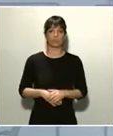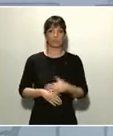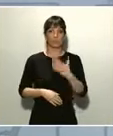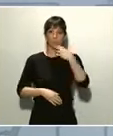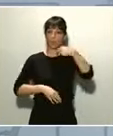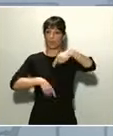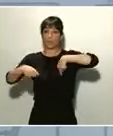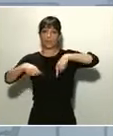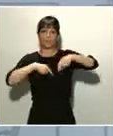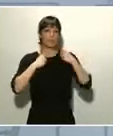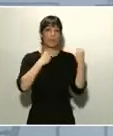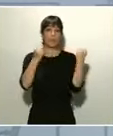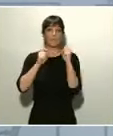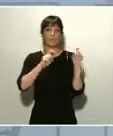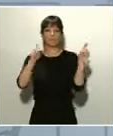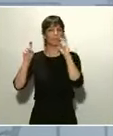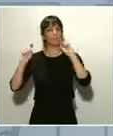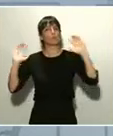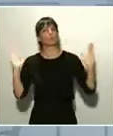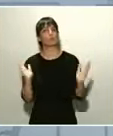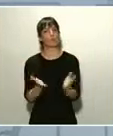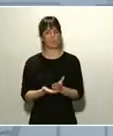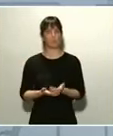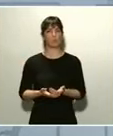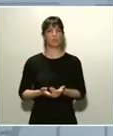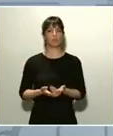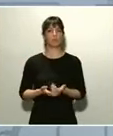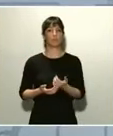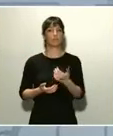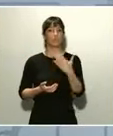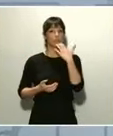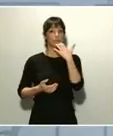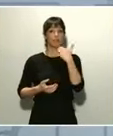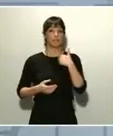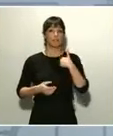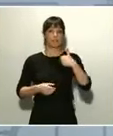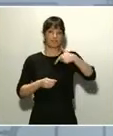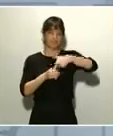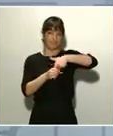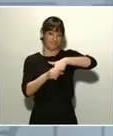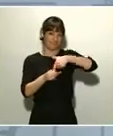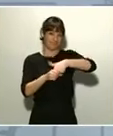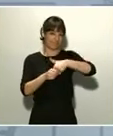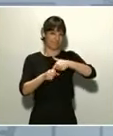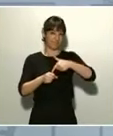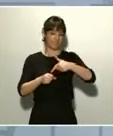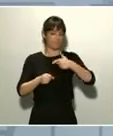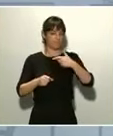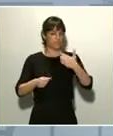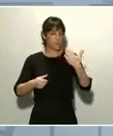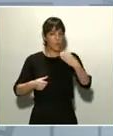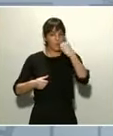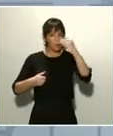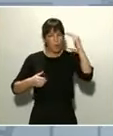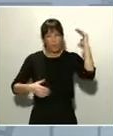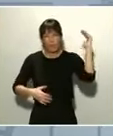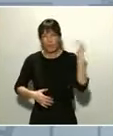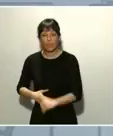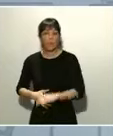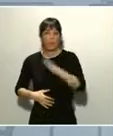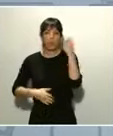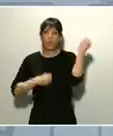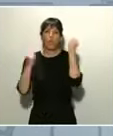ha descendido de forma significativa el consumo de hidrocarburos como consecuencia de la reducción drástica de desplazamientos.